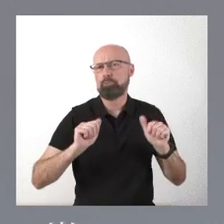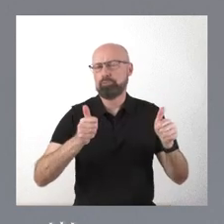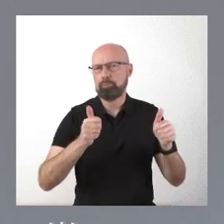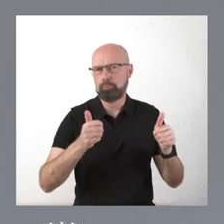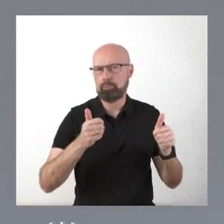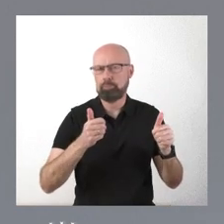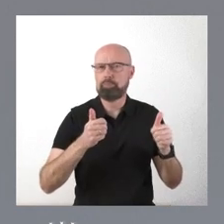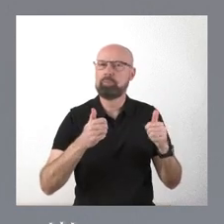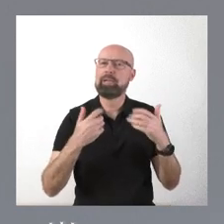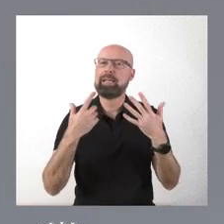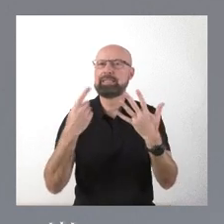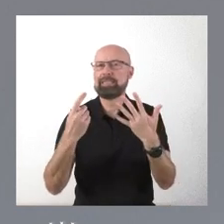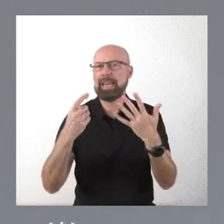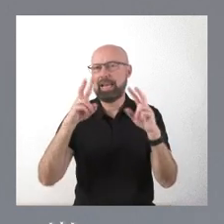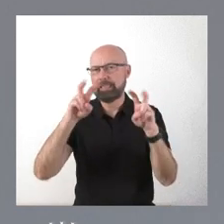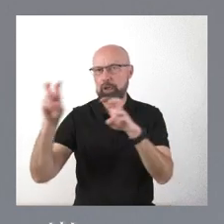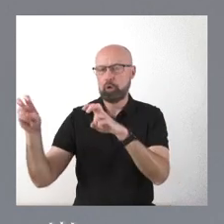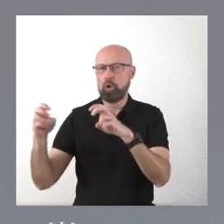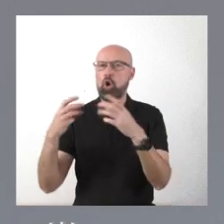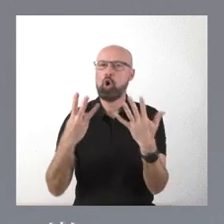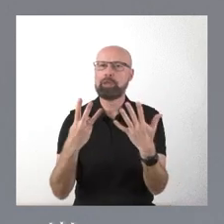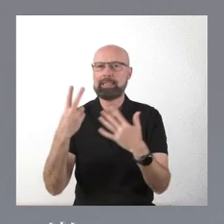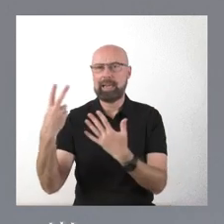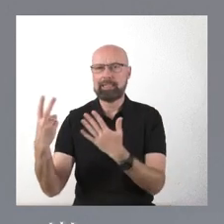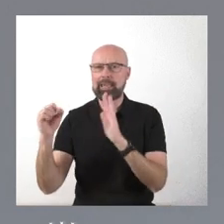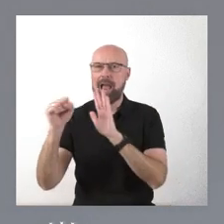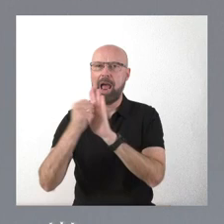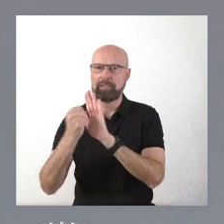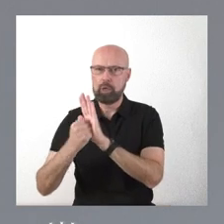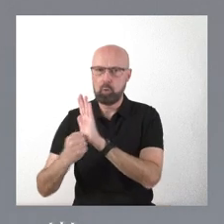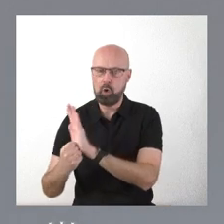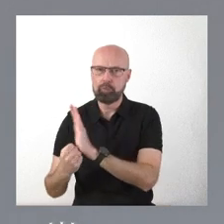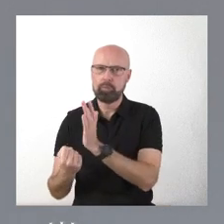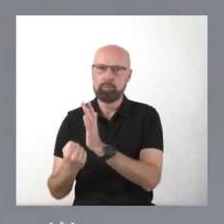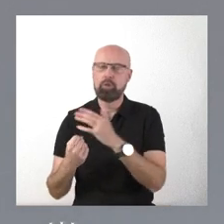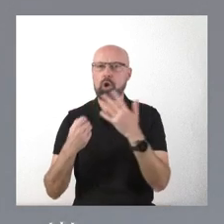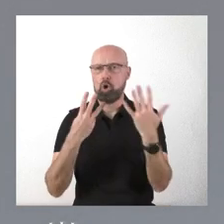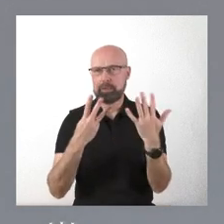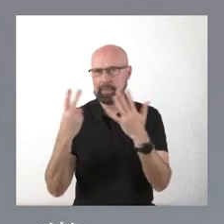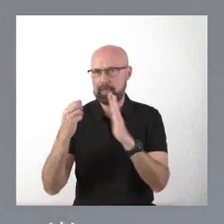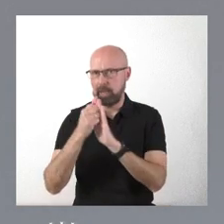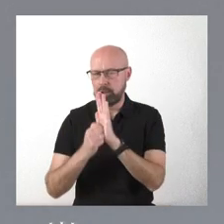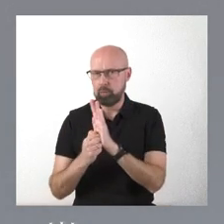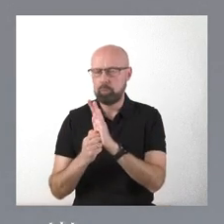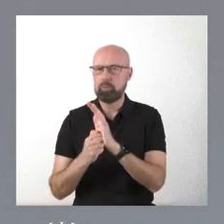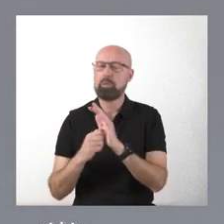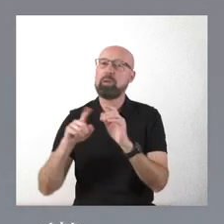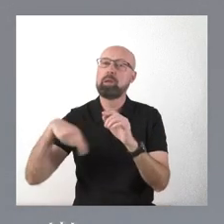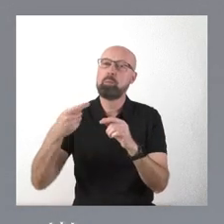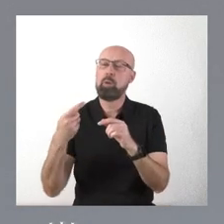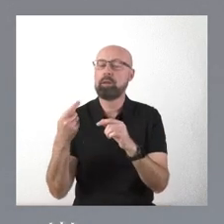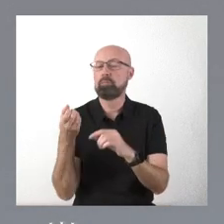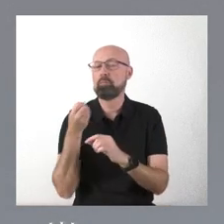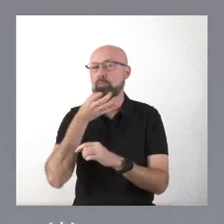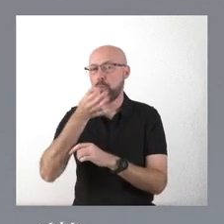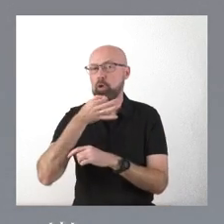seis títulos con 87 artículos, se desarrollan en 87 artículos, 13 disposiciones adicionales, seis